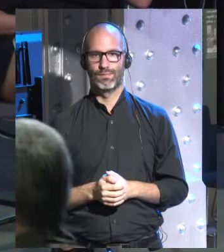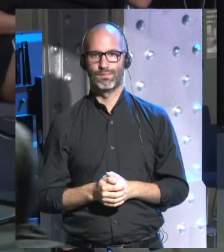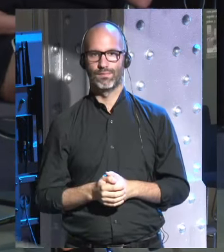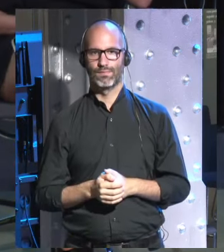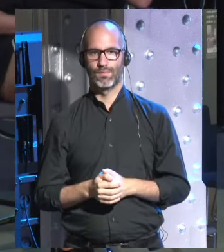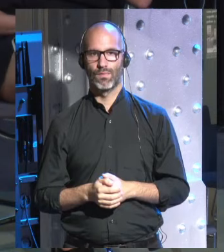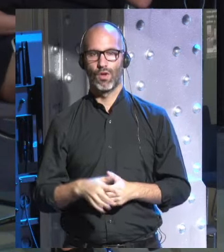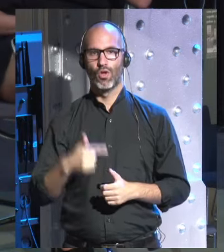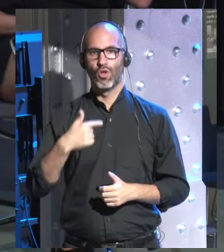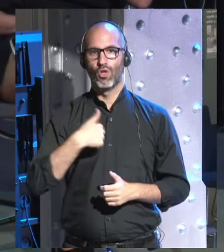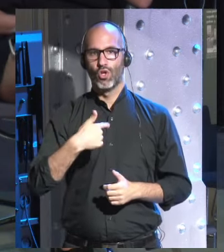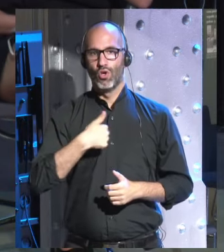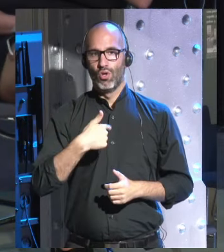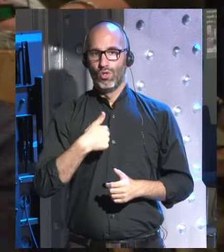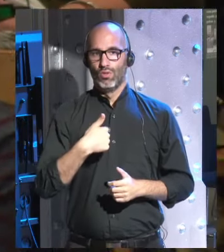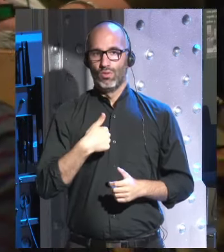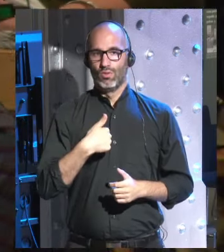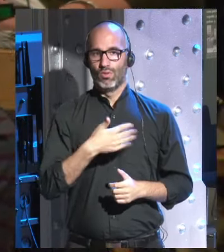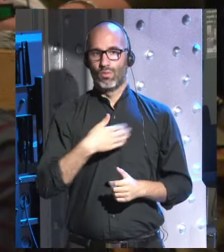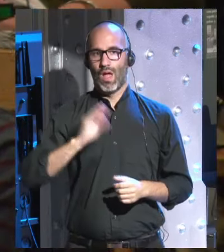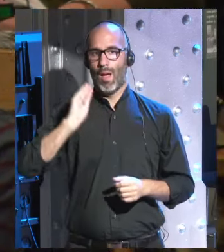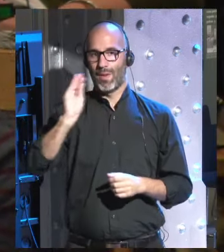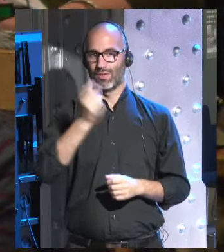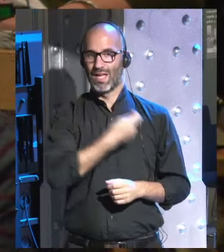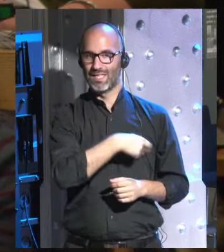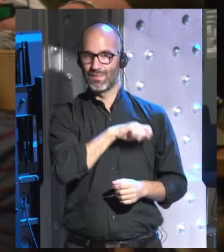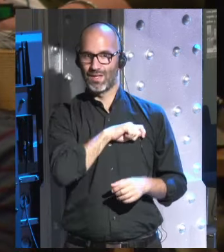voy a hacerte la pregunta en español